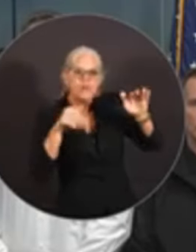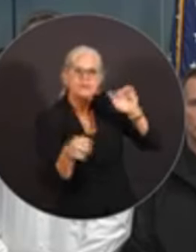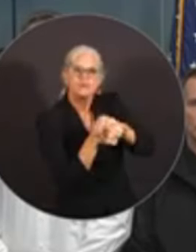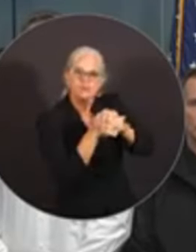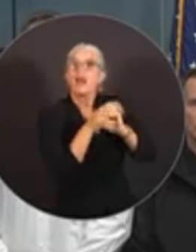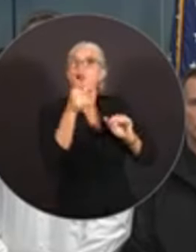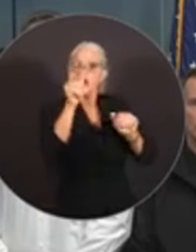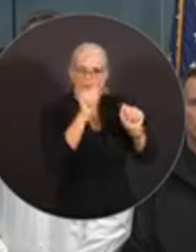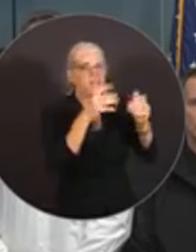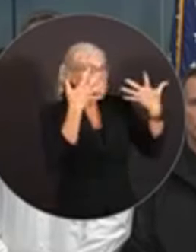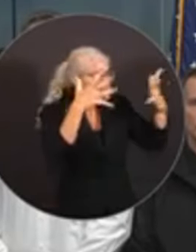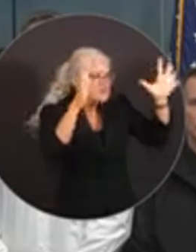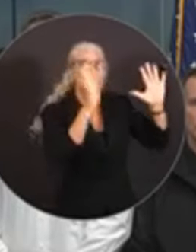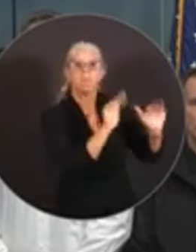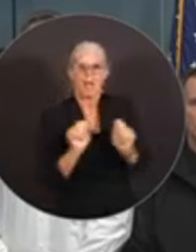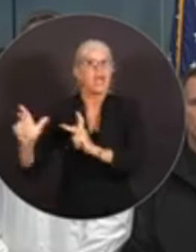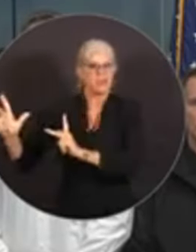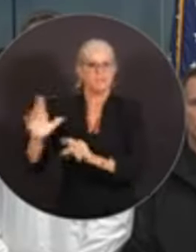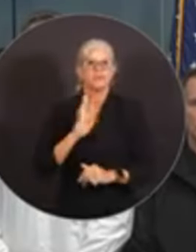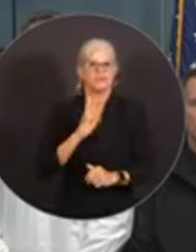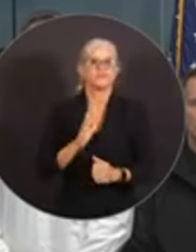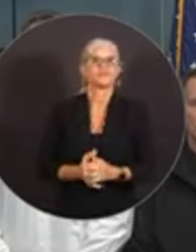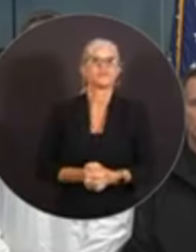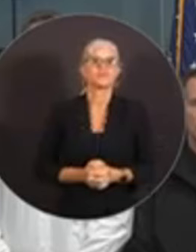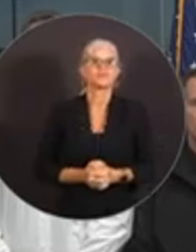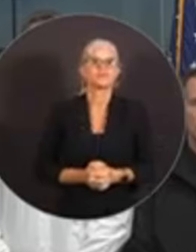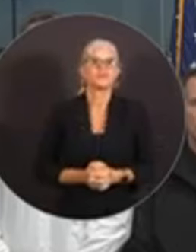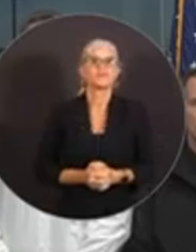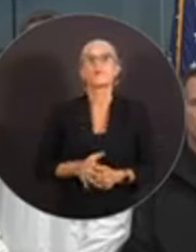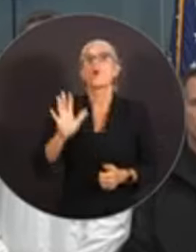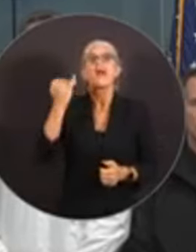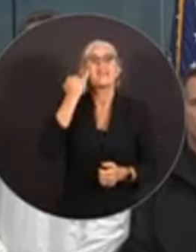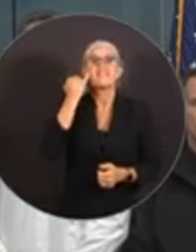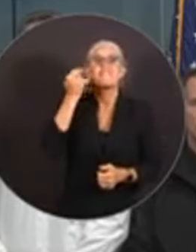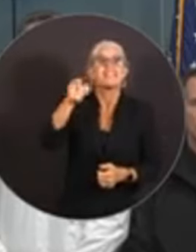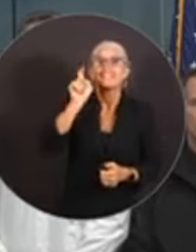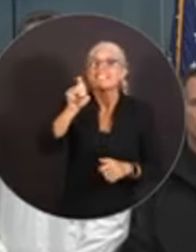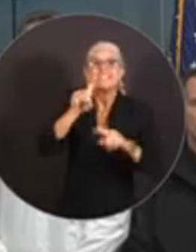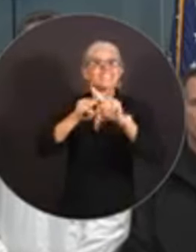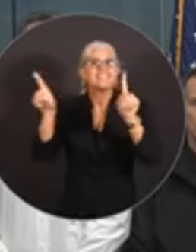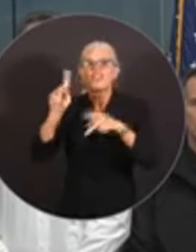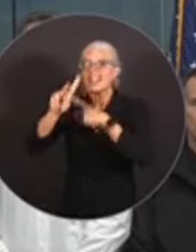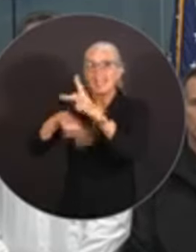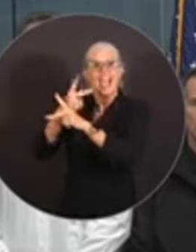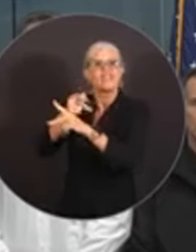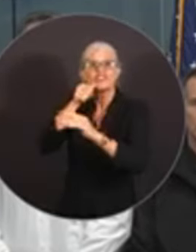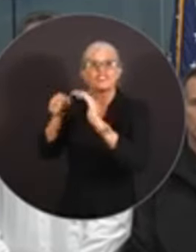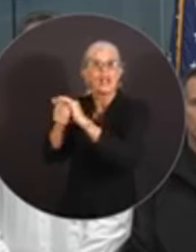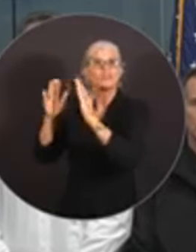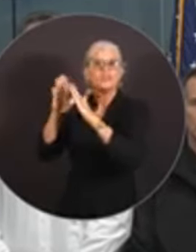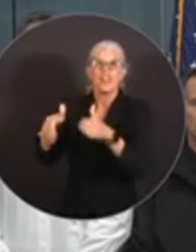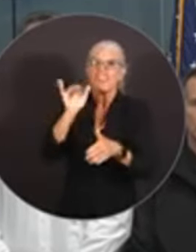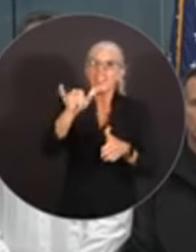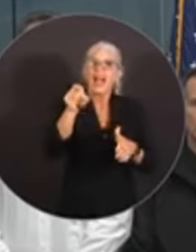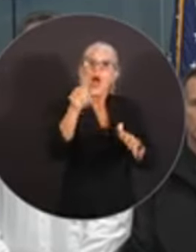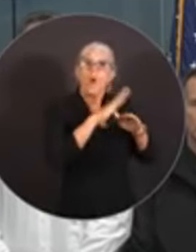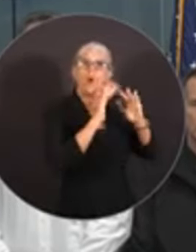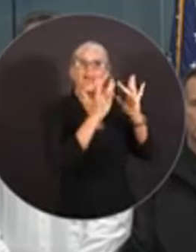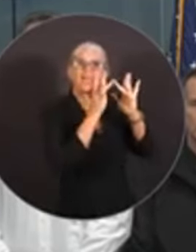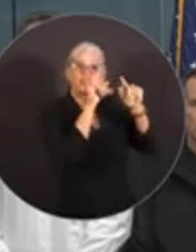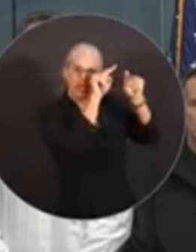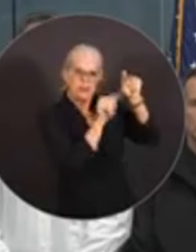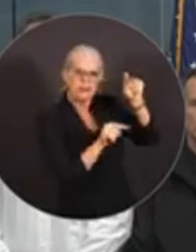luego de la tormenta y sus casas tuvieron daños o necesitan otro tipo de refugio. Estos modelos